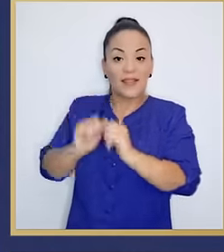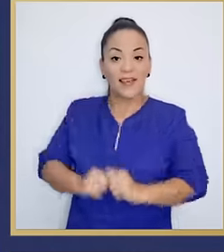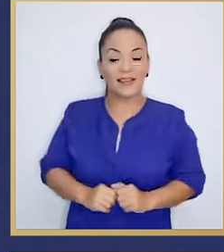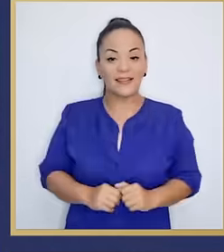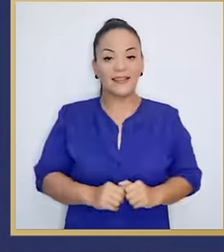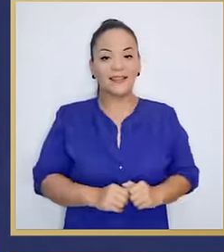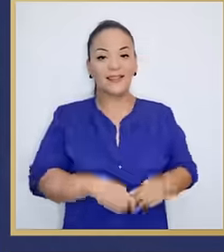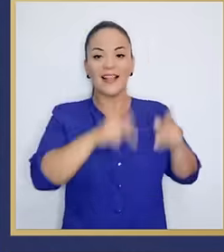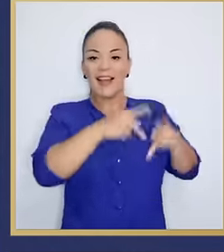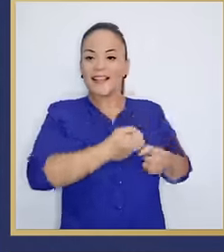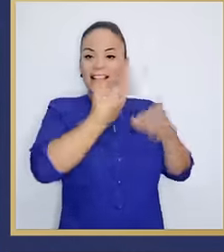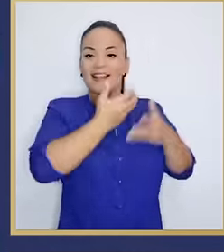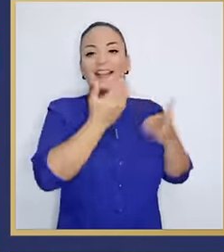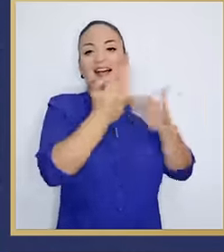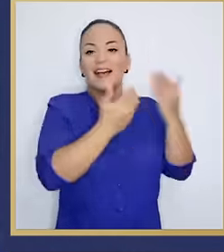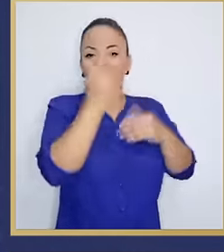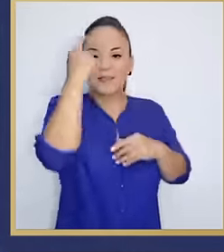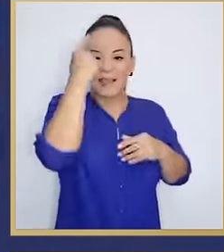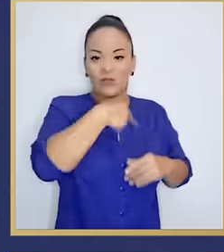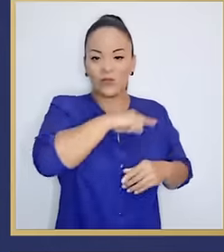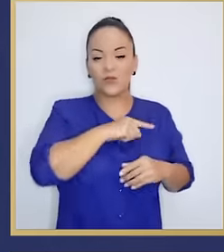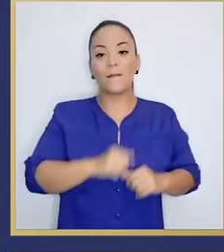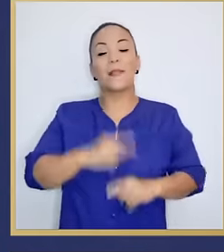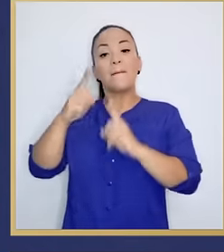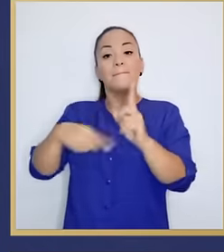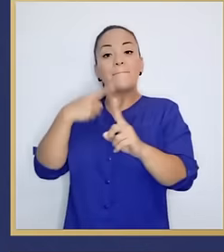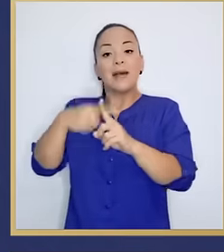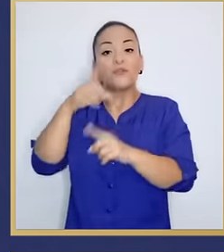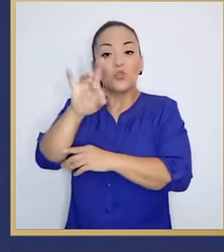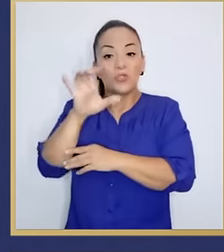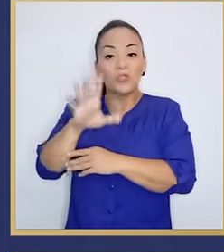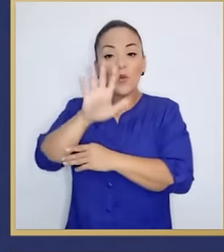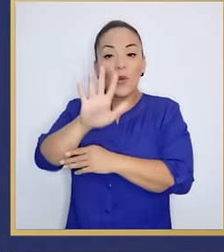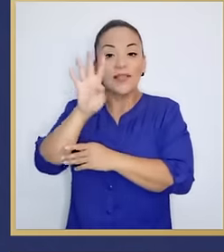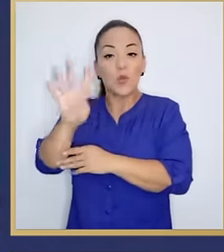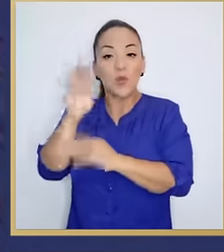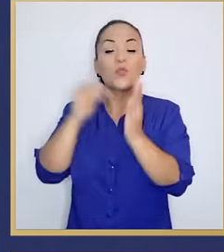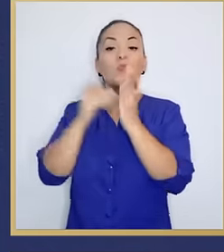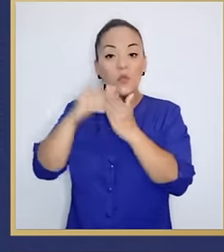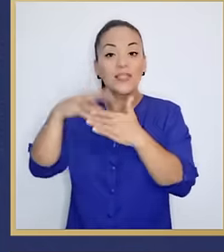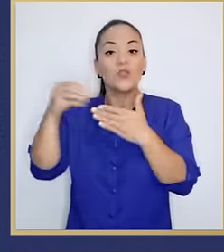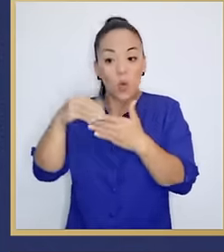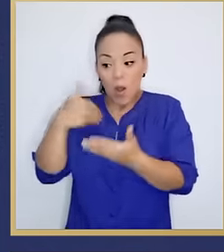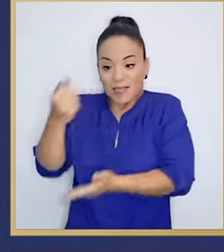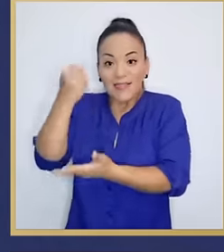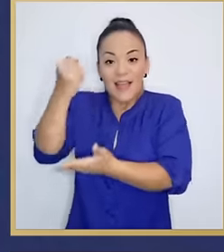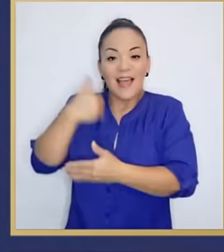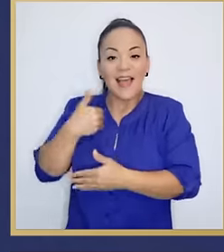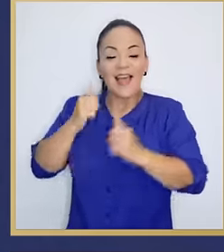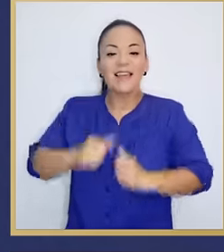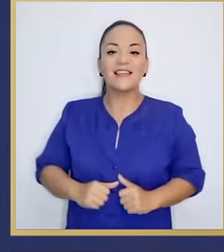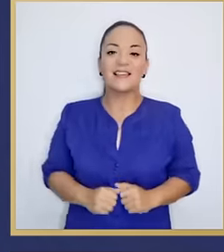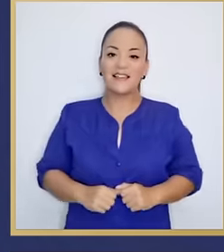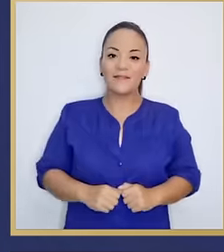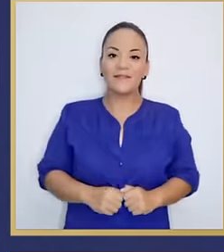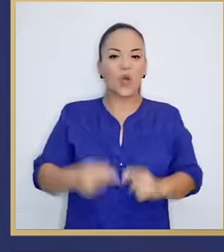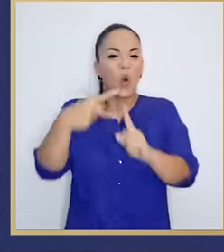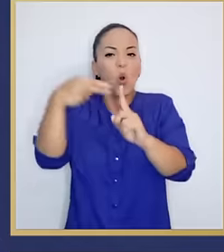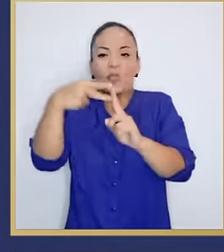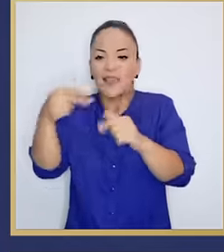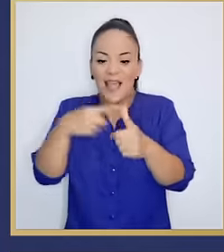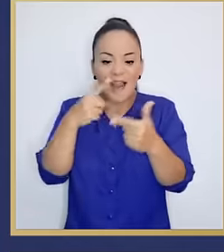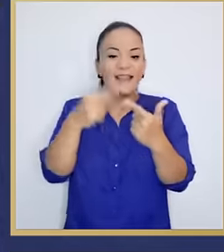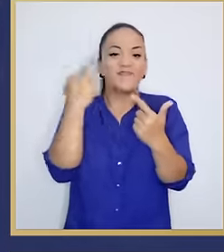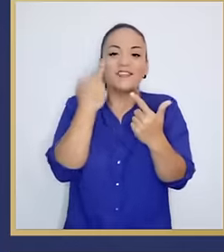Más 854 millones de dólares con hoteles, restaurantes,